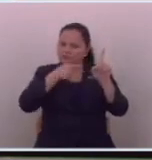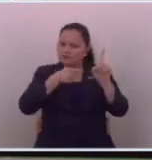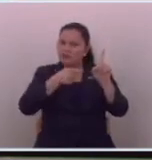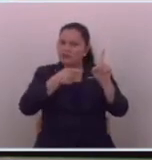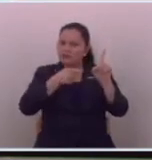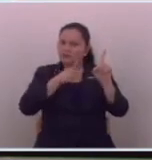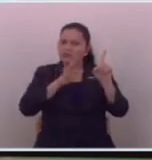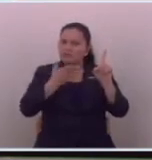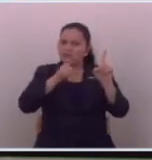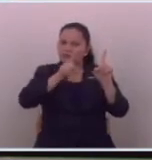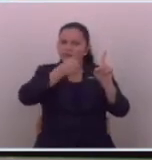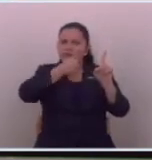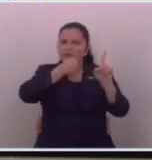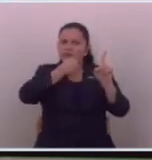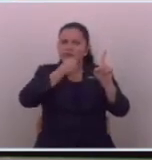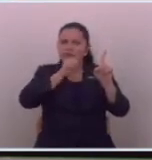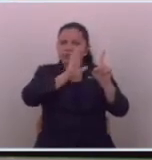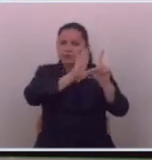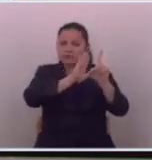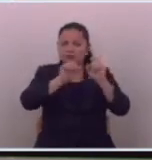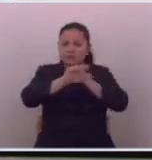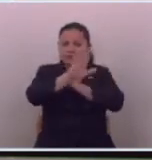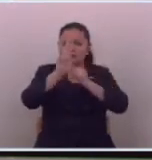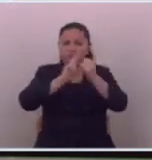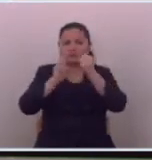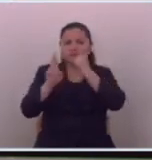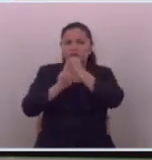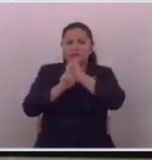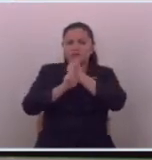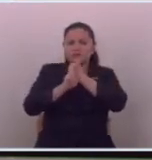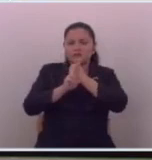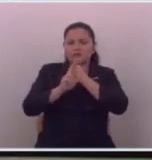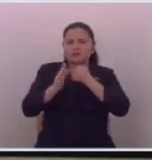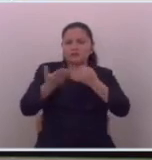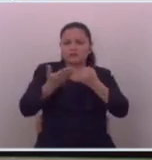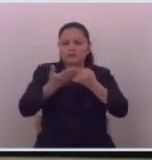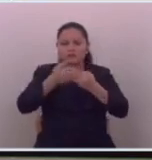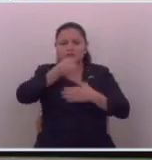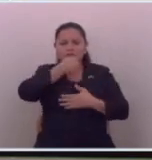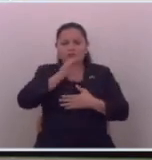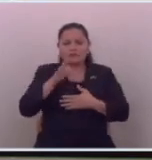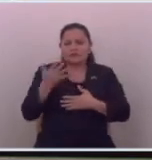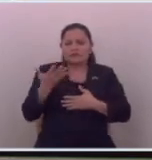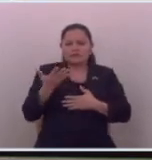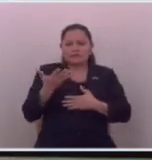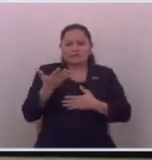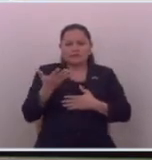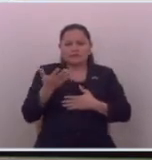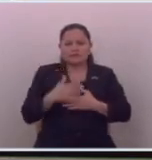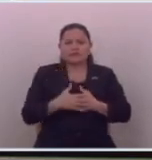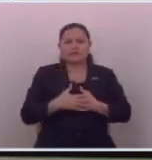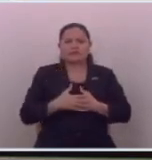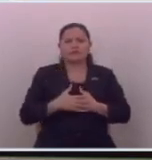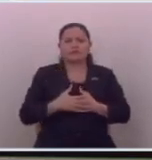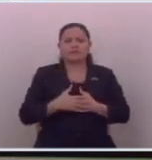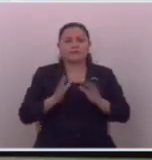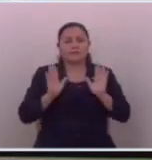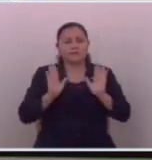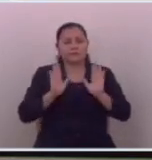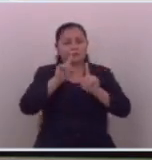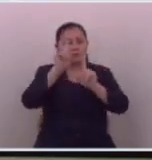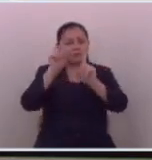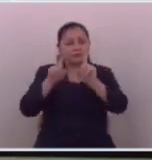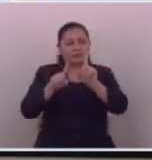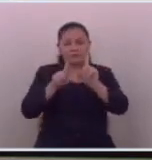detenido por ser creador de contenido o por ser creador de periodista entonces la la